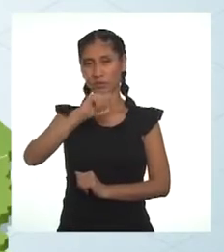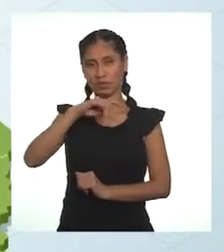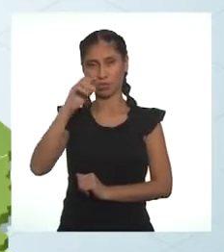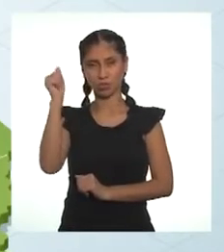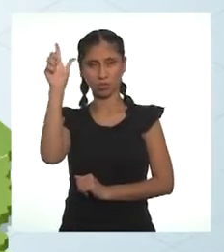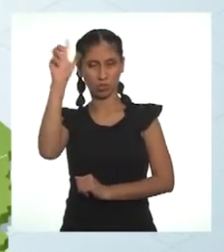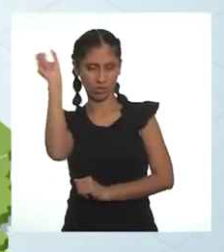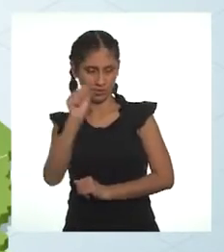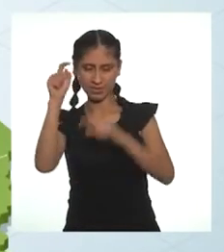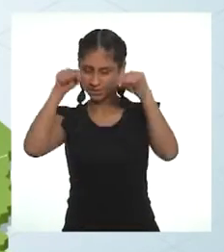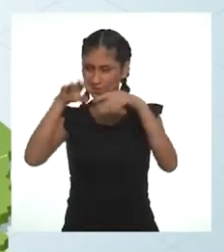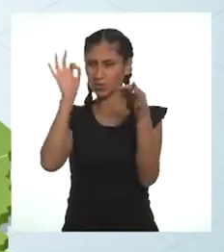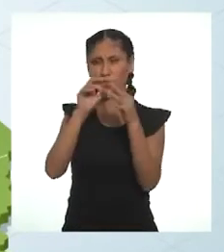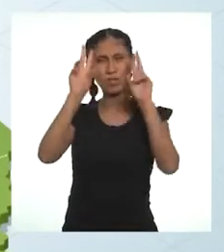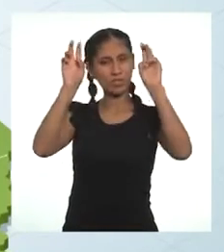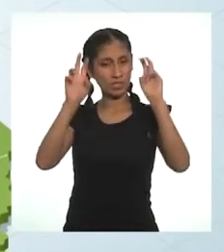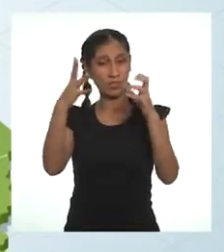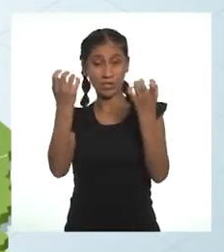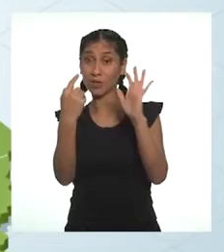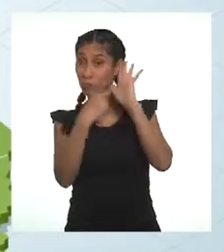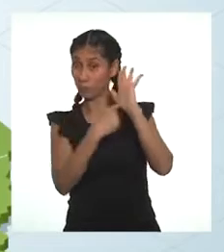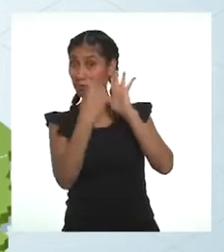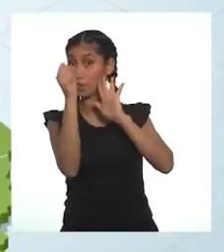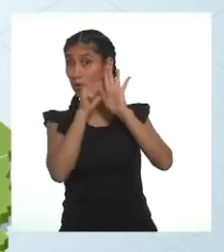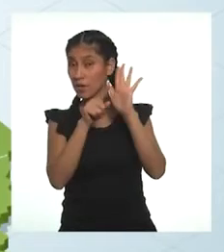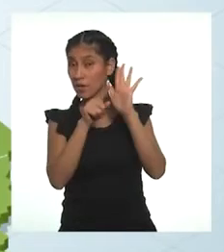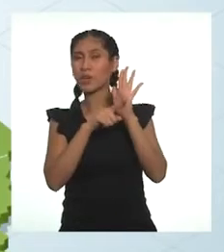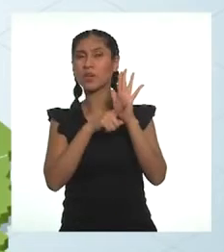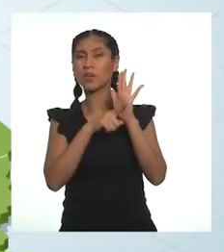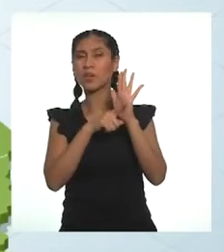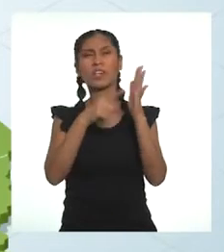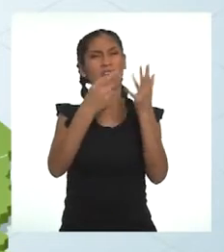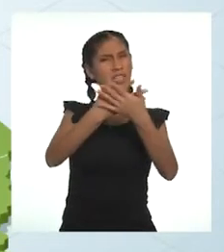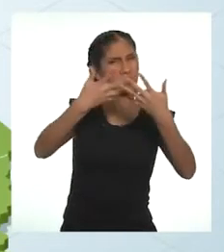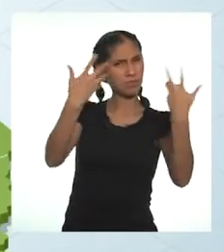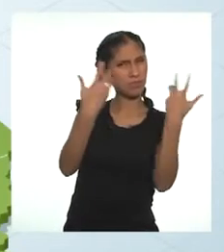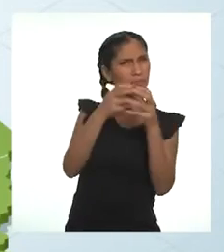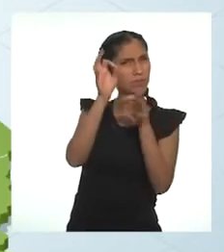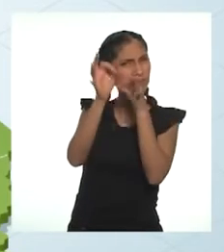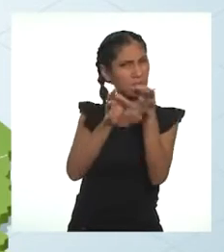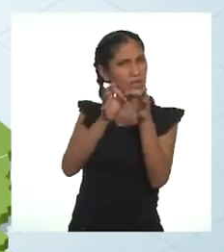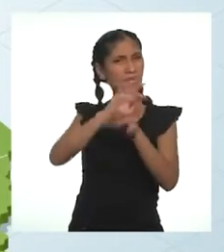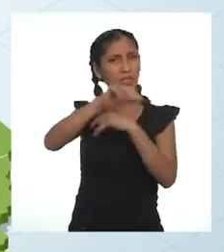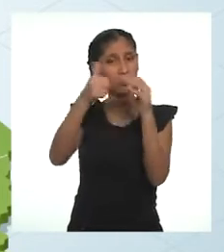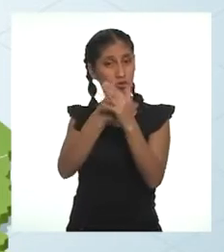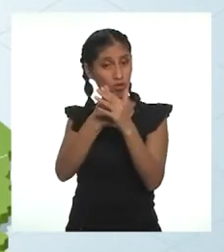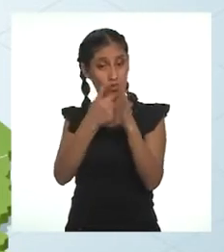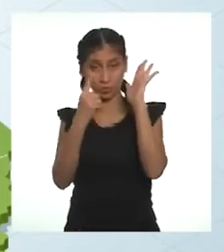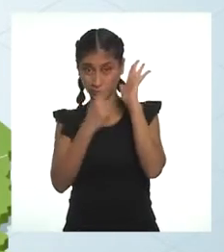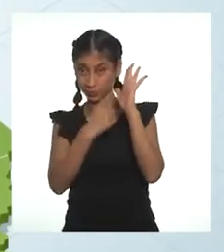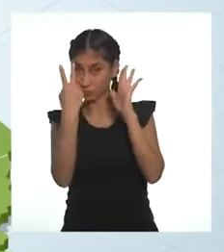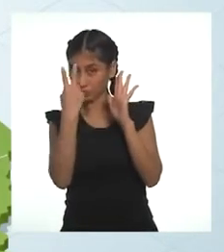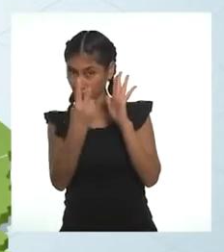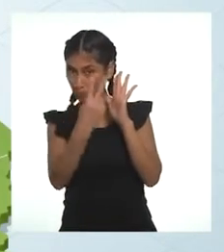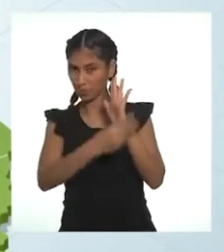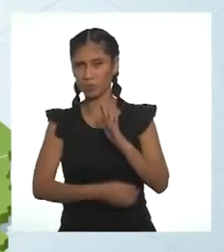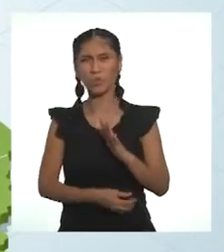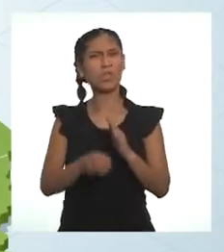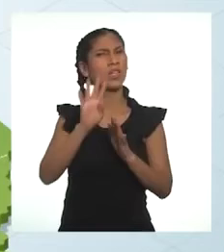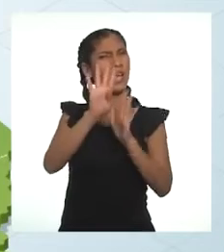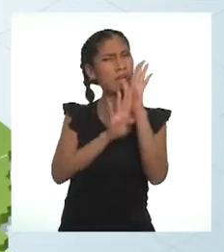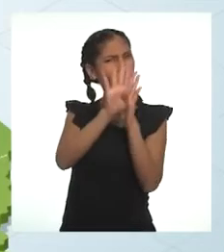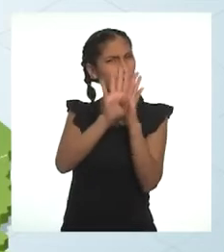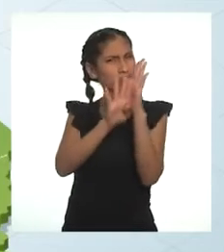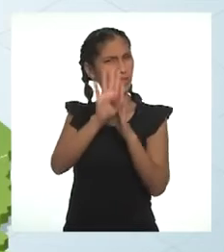Y precisamente por ese tema quisiera mostrarles un video sobre los sistemas de recolección y tratamiento de aguas residuales. Es